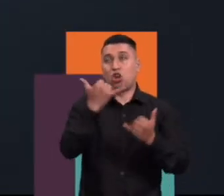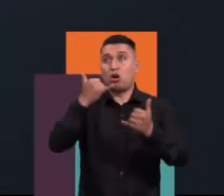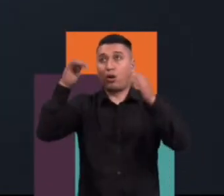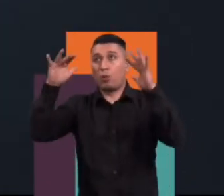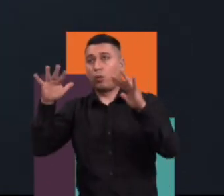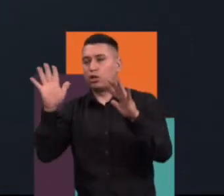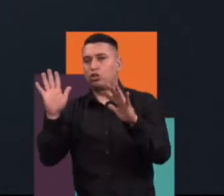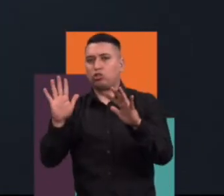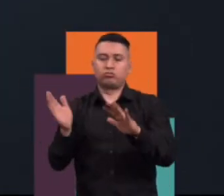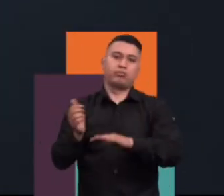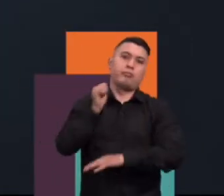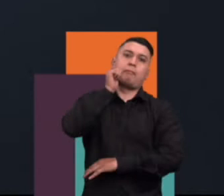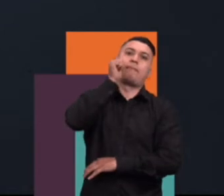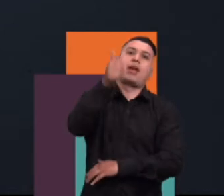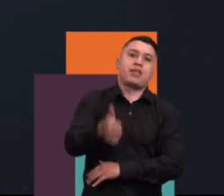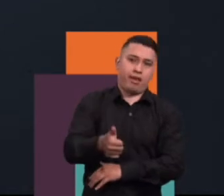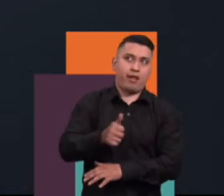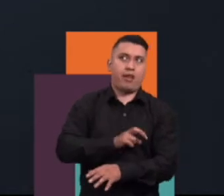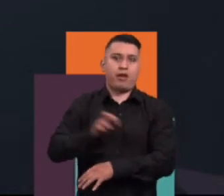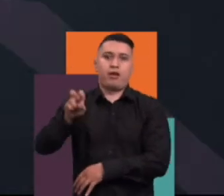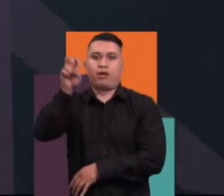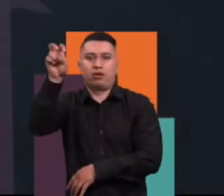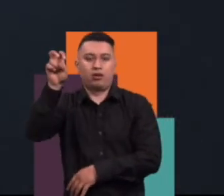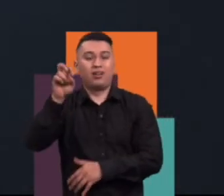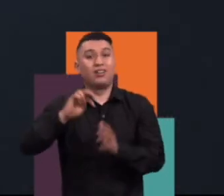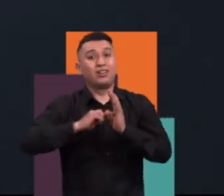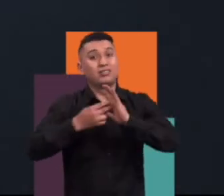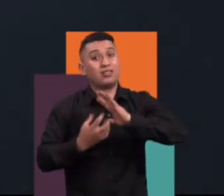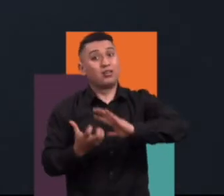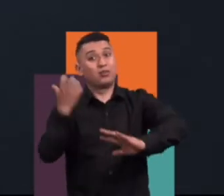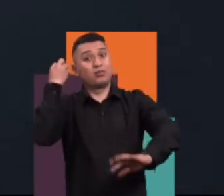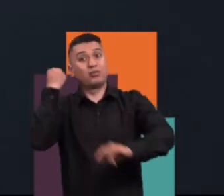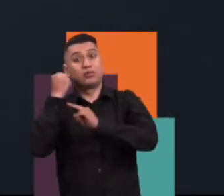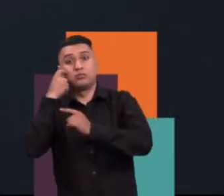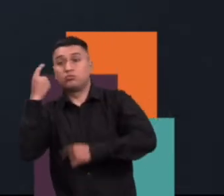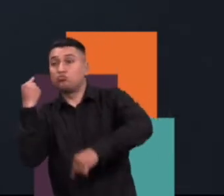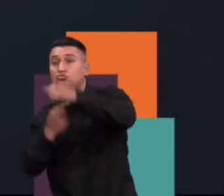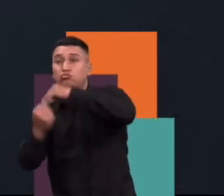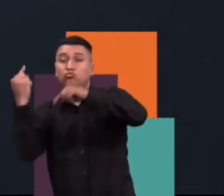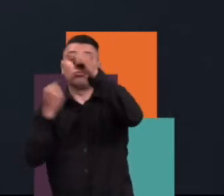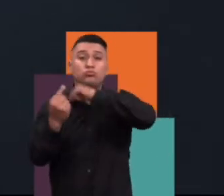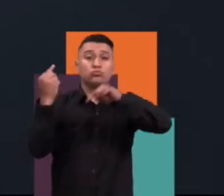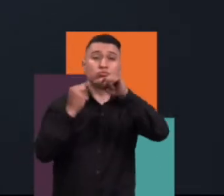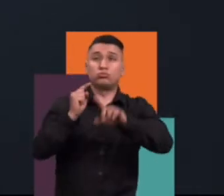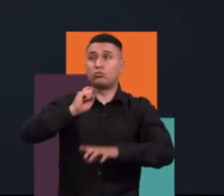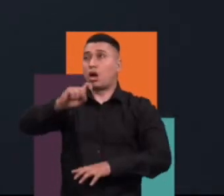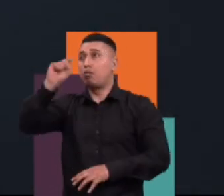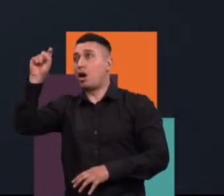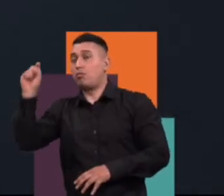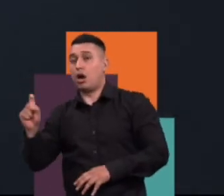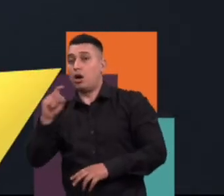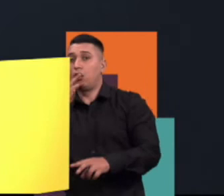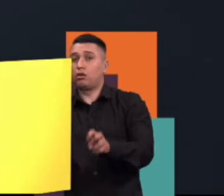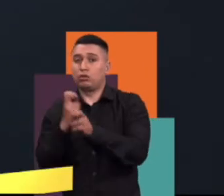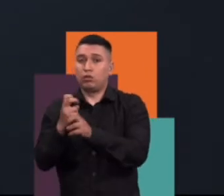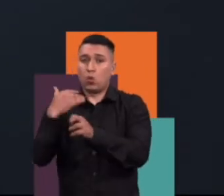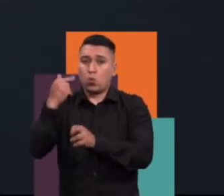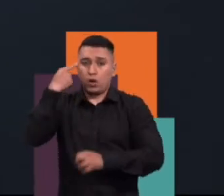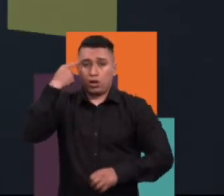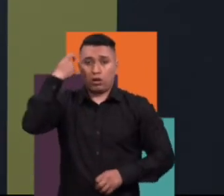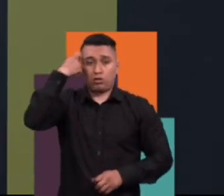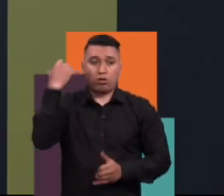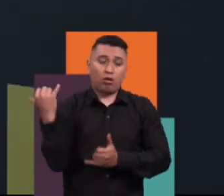condiciones va a correr el bien. Entonces, eso hace que ciertas aventuras que anteriormente tenían una gran magnitud, ahora la pierden. Pero